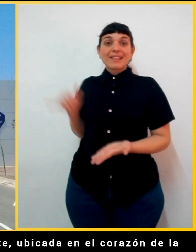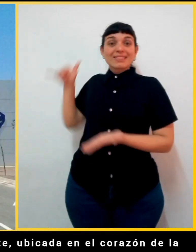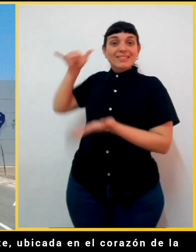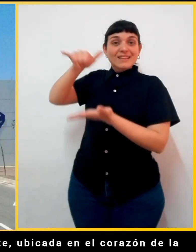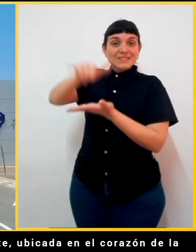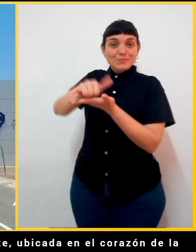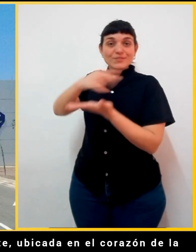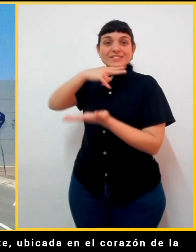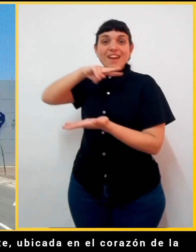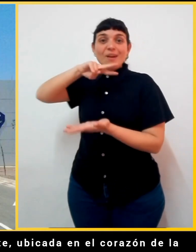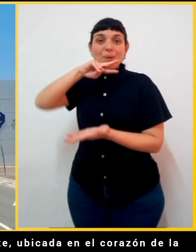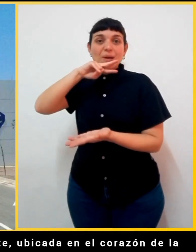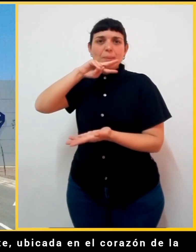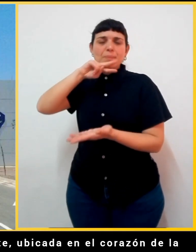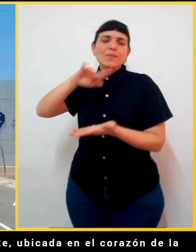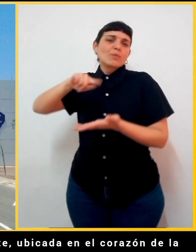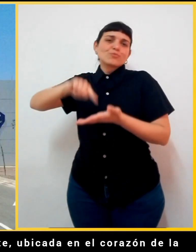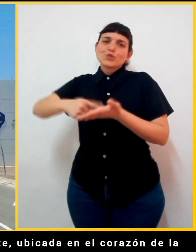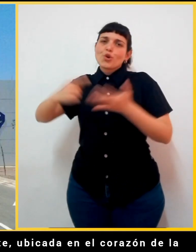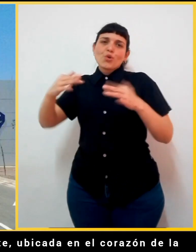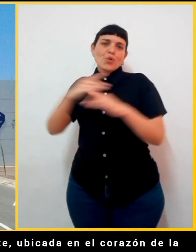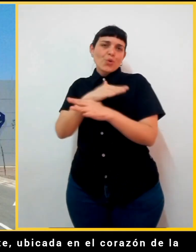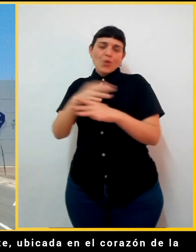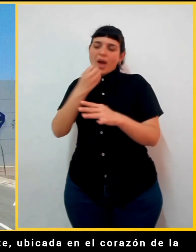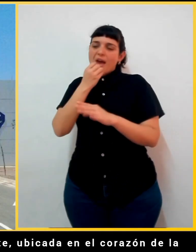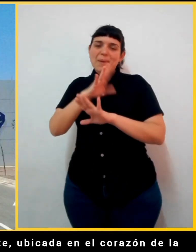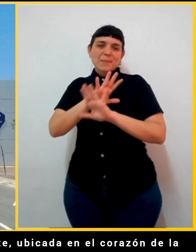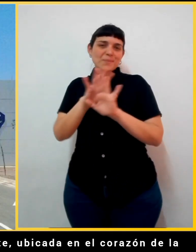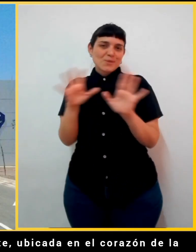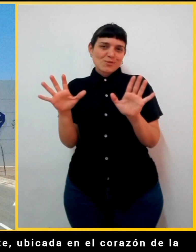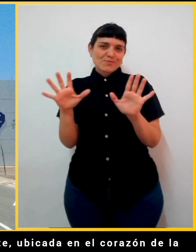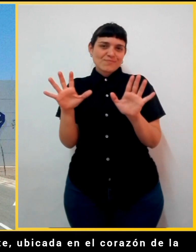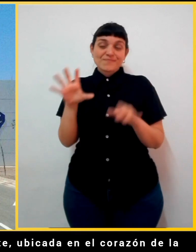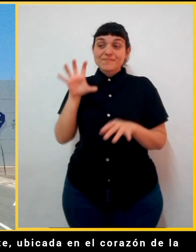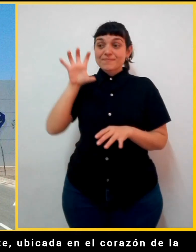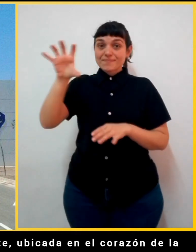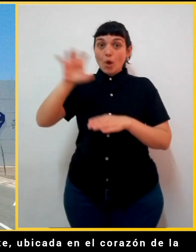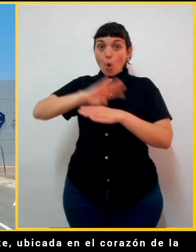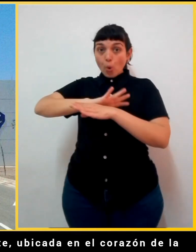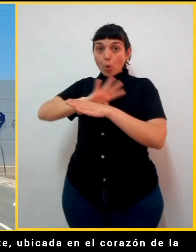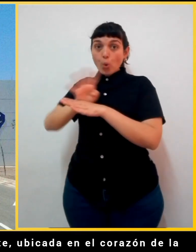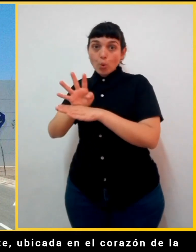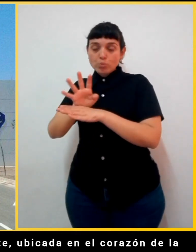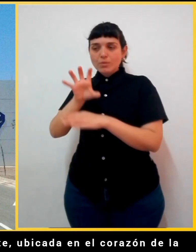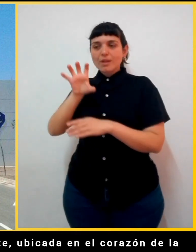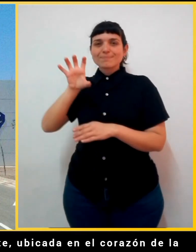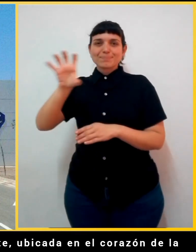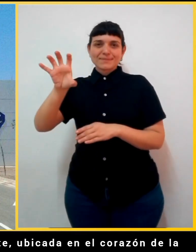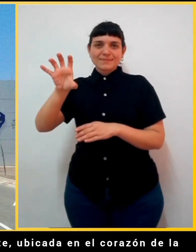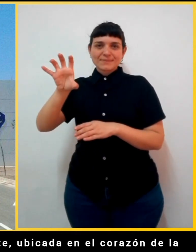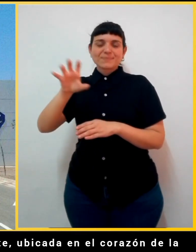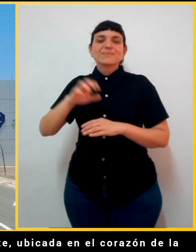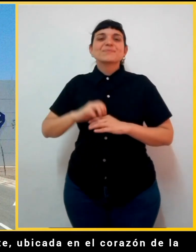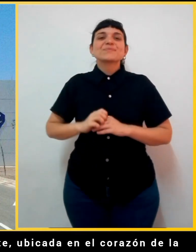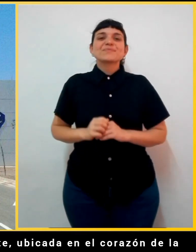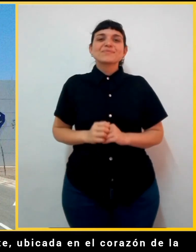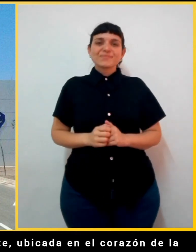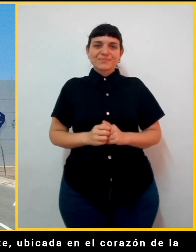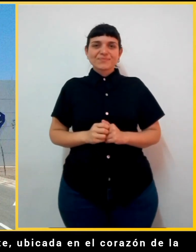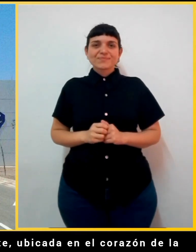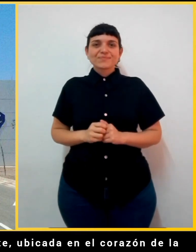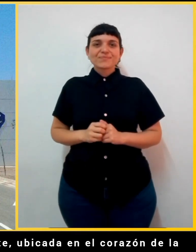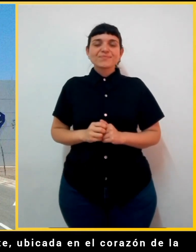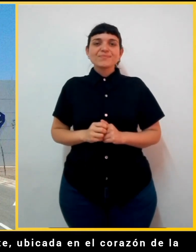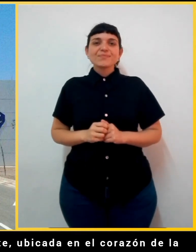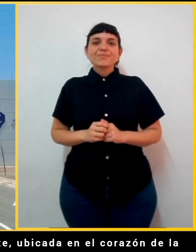Aterrizamos en San Juan, una ciudad fascinante, ubicada en el corazón de la